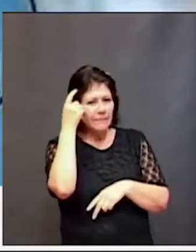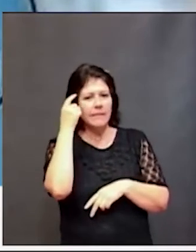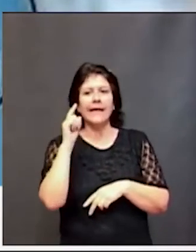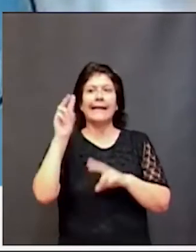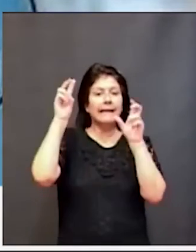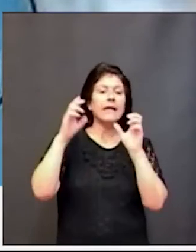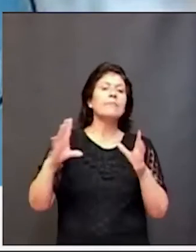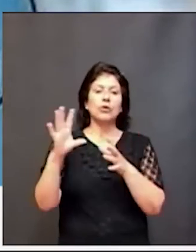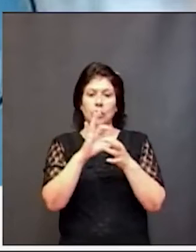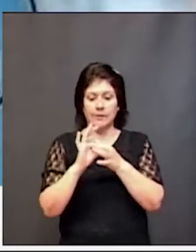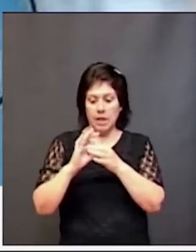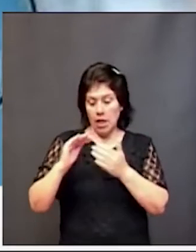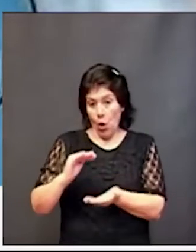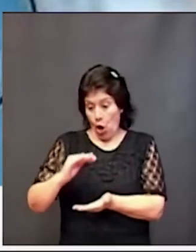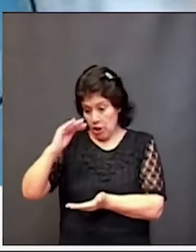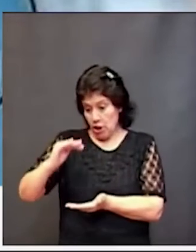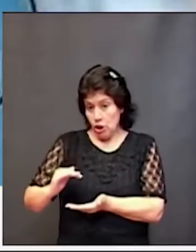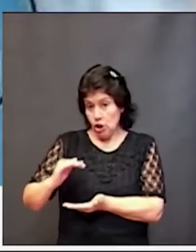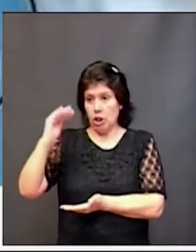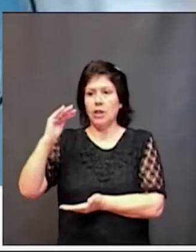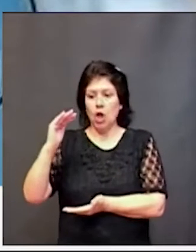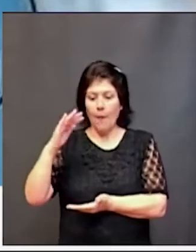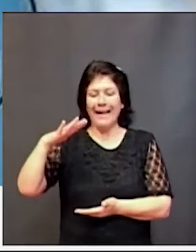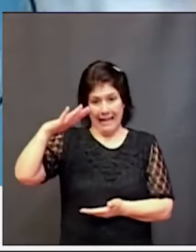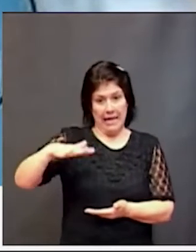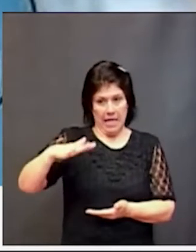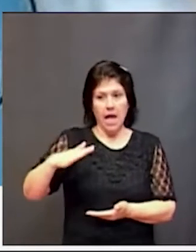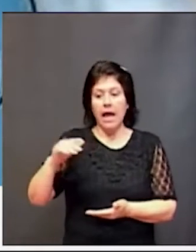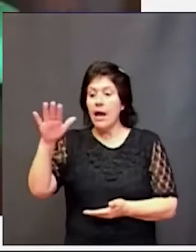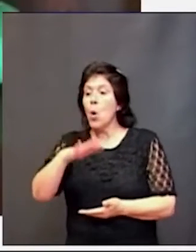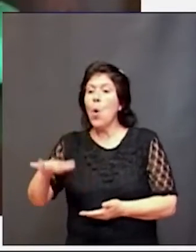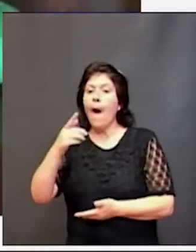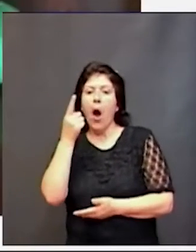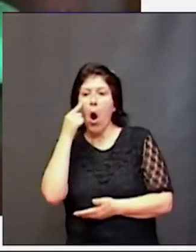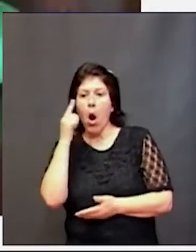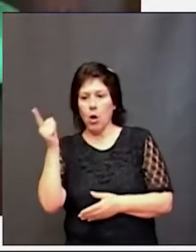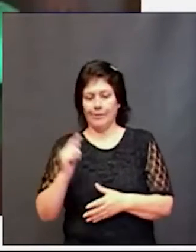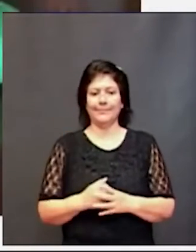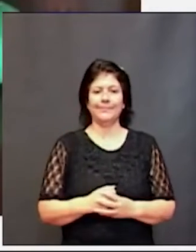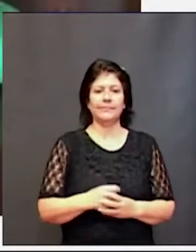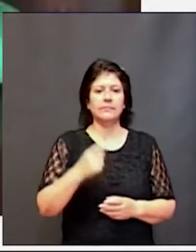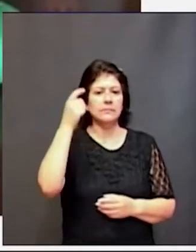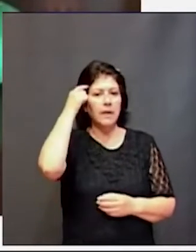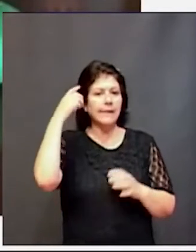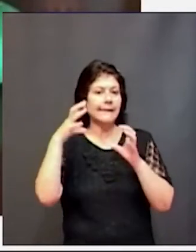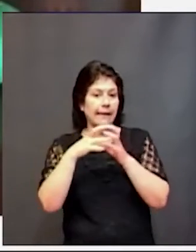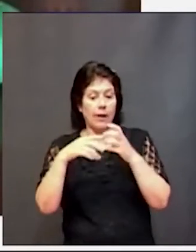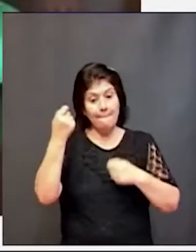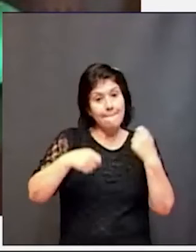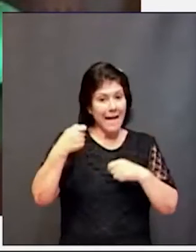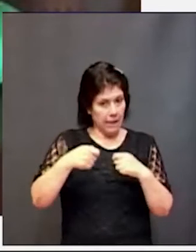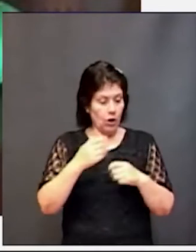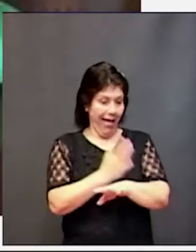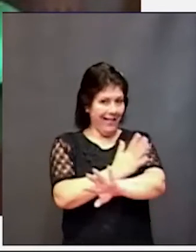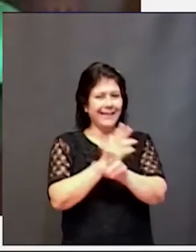desde muy chiquititos el chico reconoce el espacio y los tiempos que se van dando en ese espacio el cerebro es plástico como les dije antes